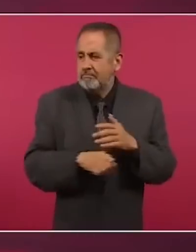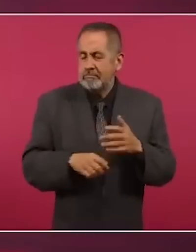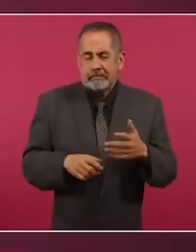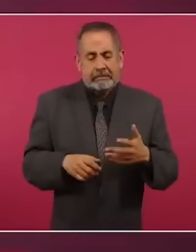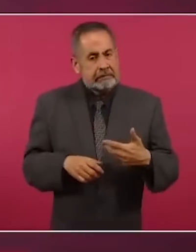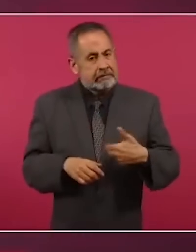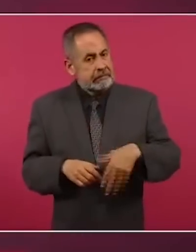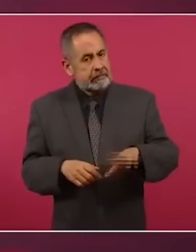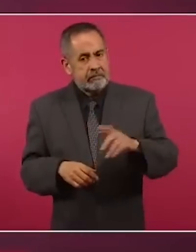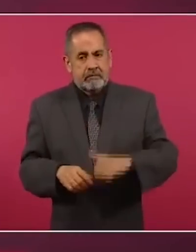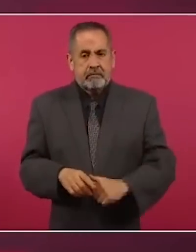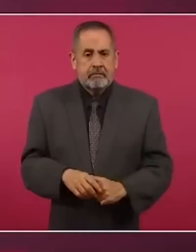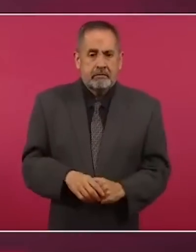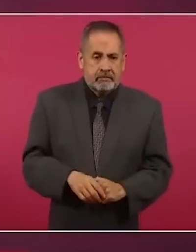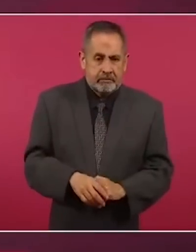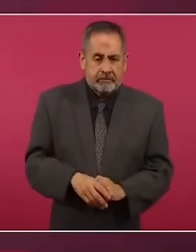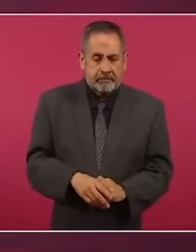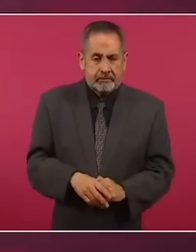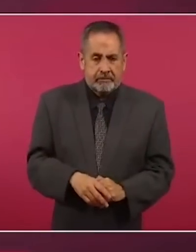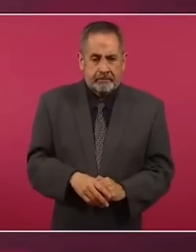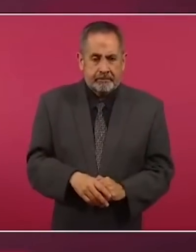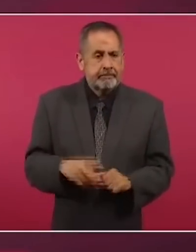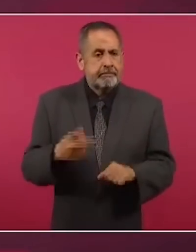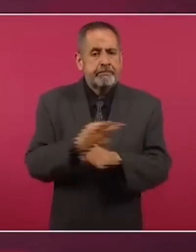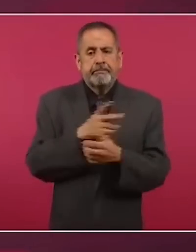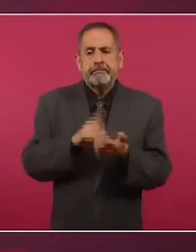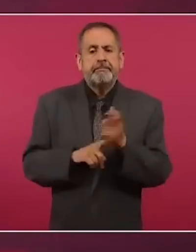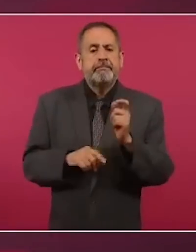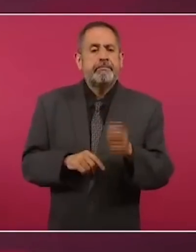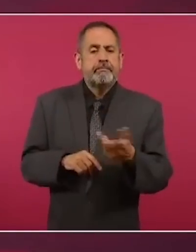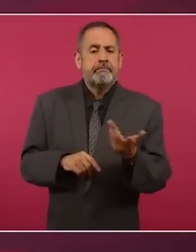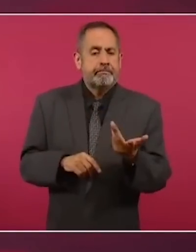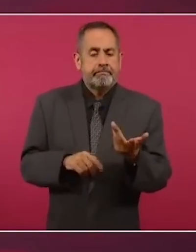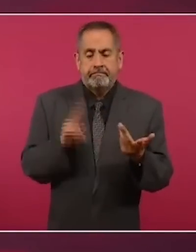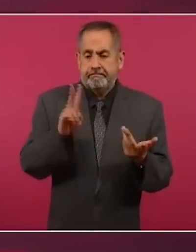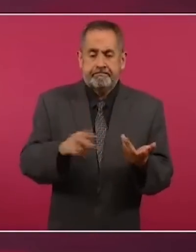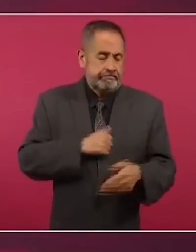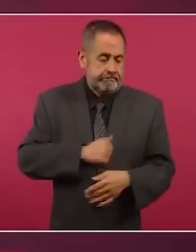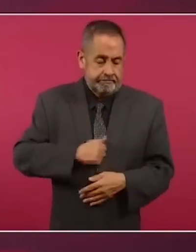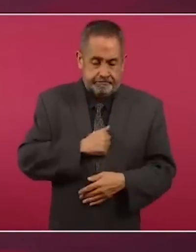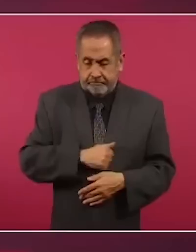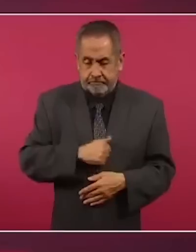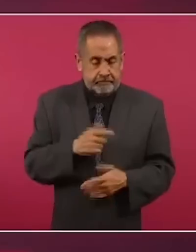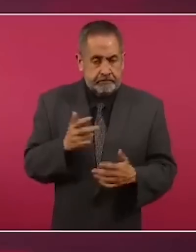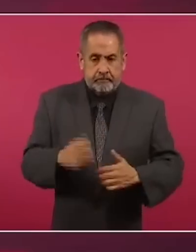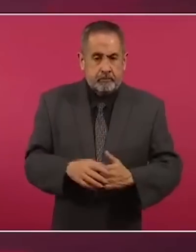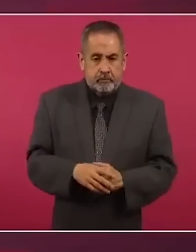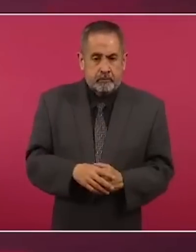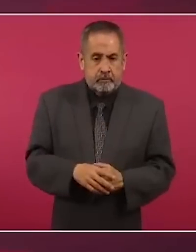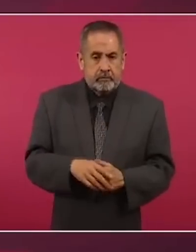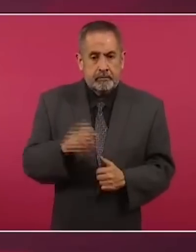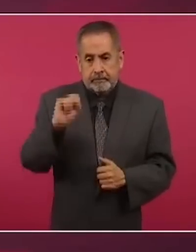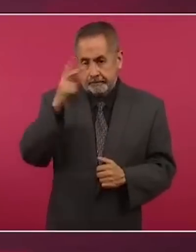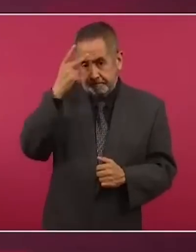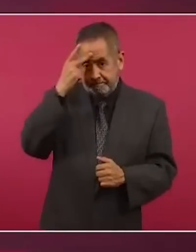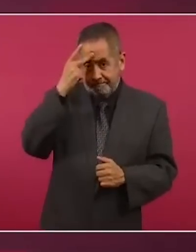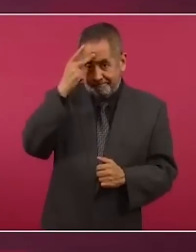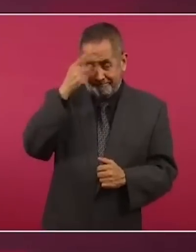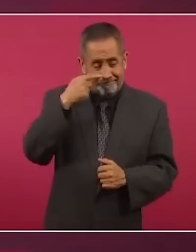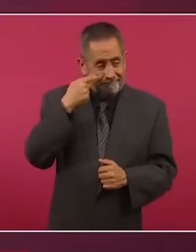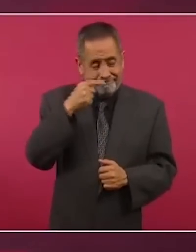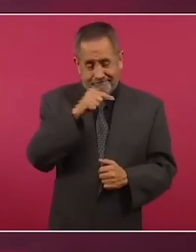como lo que sucede lamentablemente en San Luis Potosí,